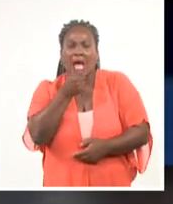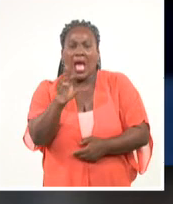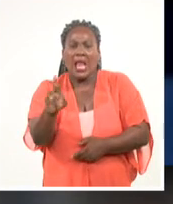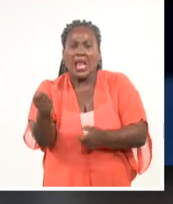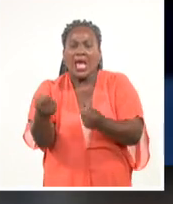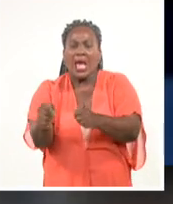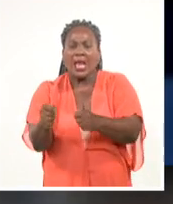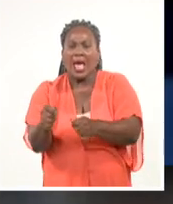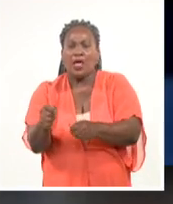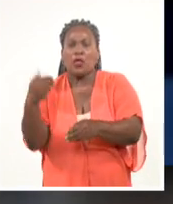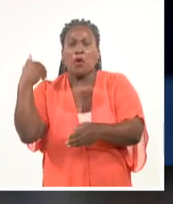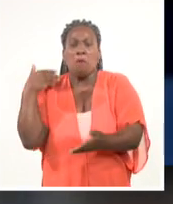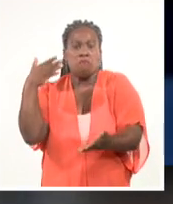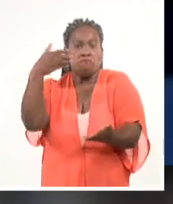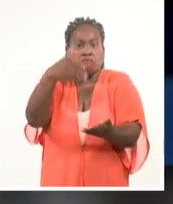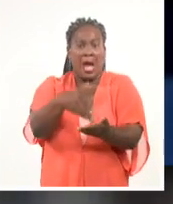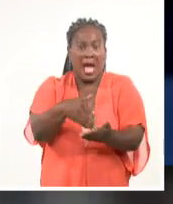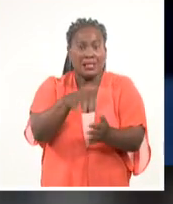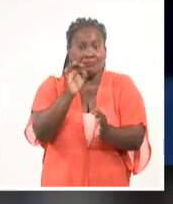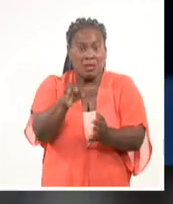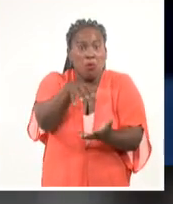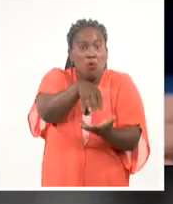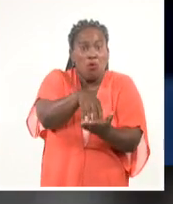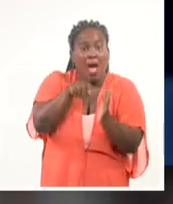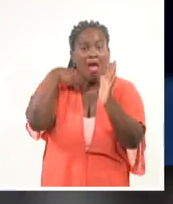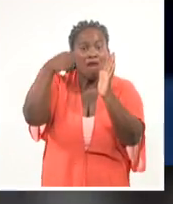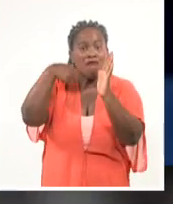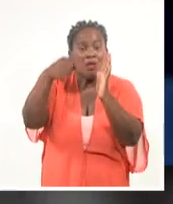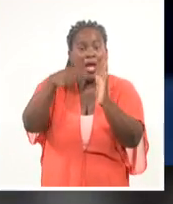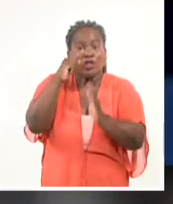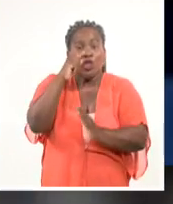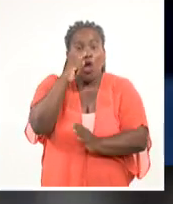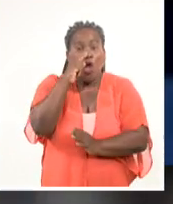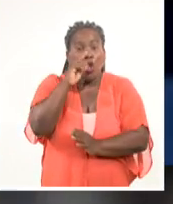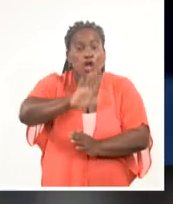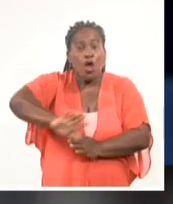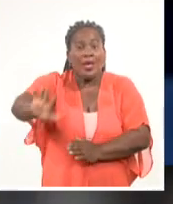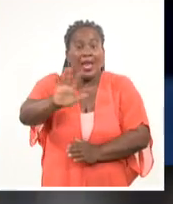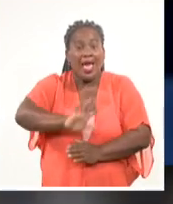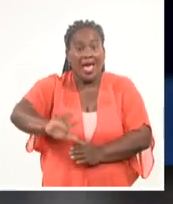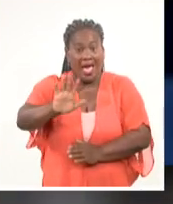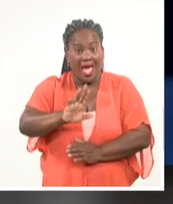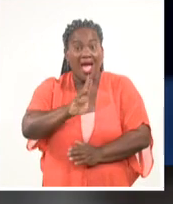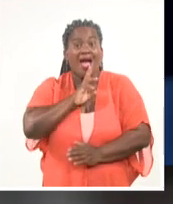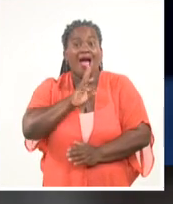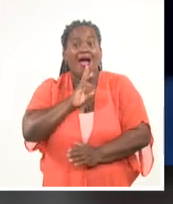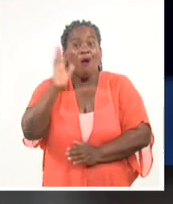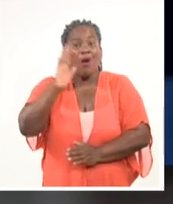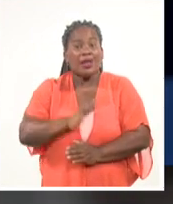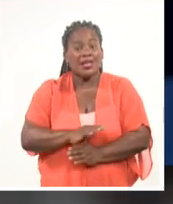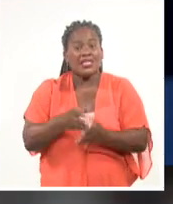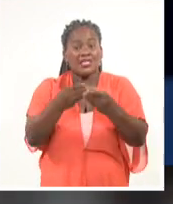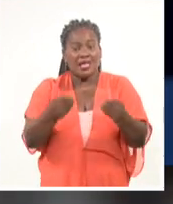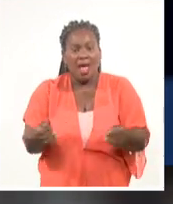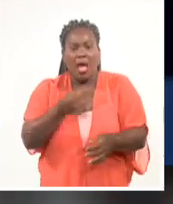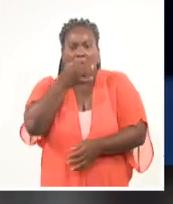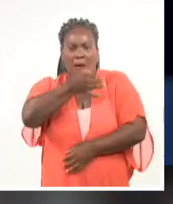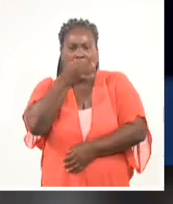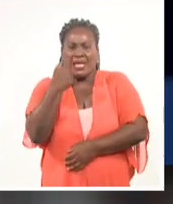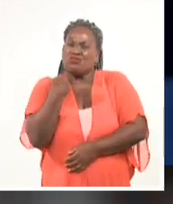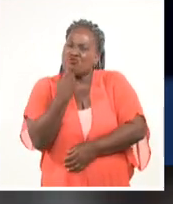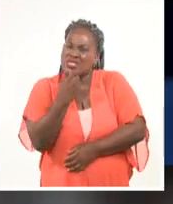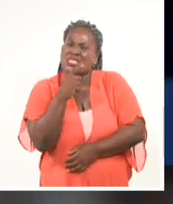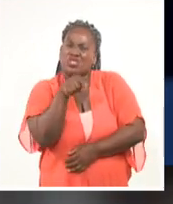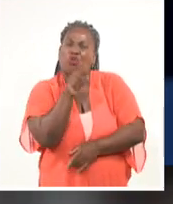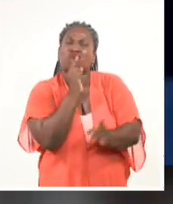va a los hondones, donde estábamos filmando la novela Cuando el Agua Regresa a la Tierra, y me pide que quería tener una conversación conmigo.